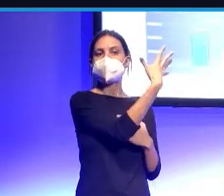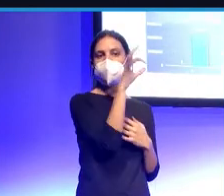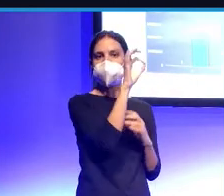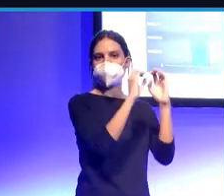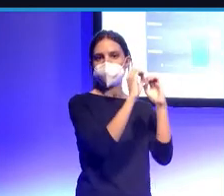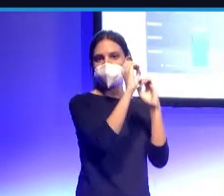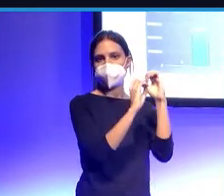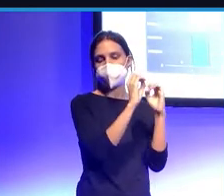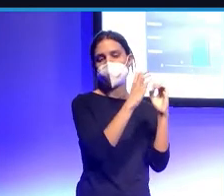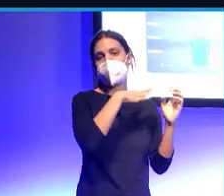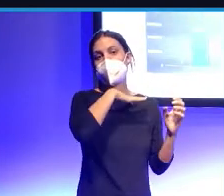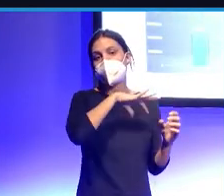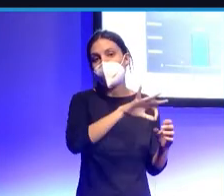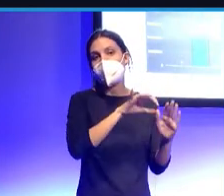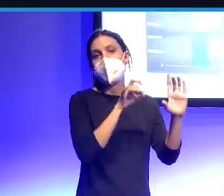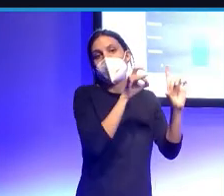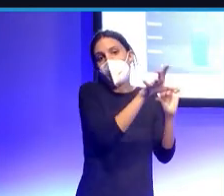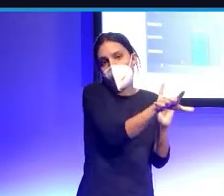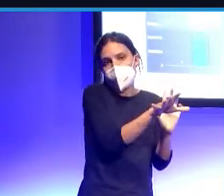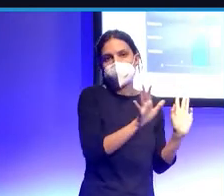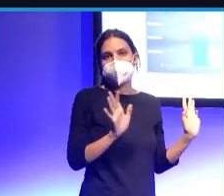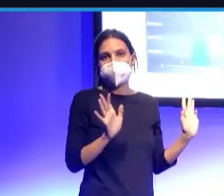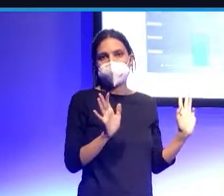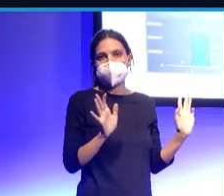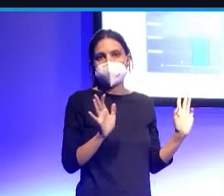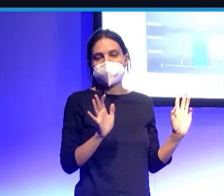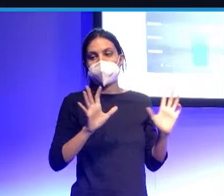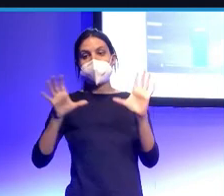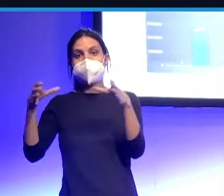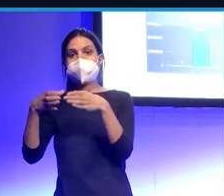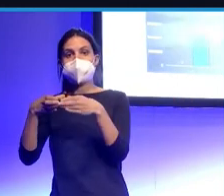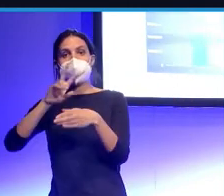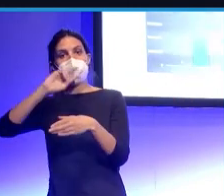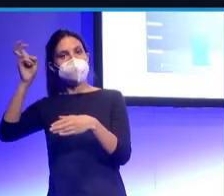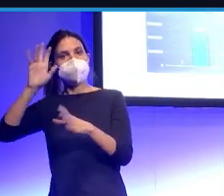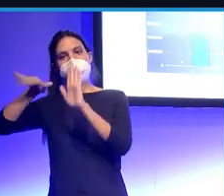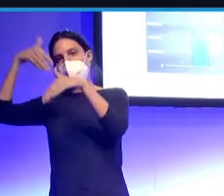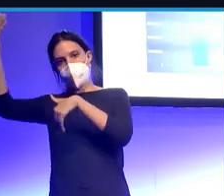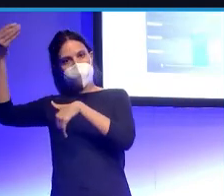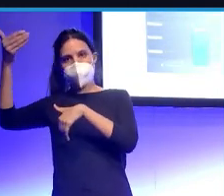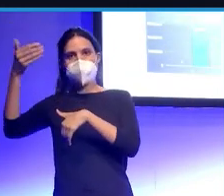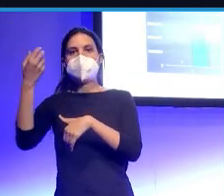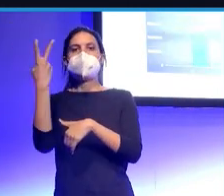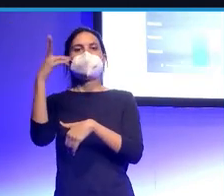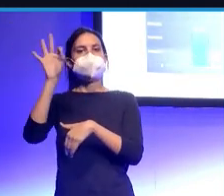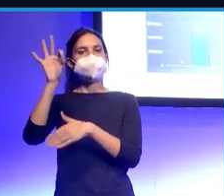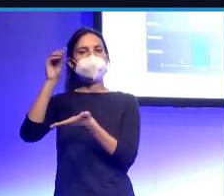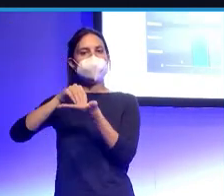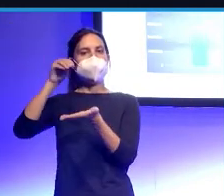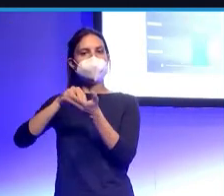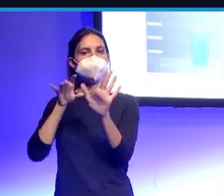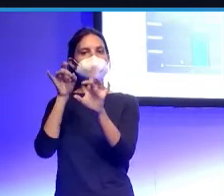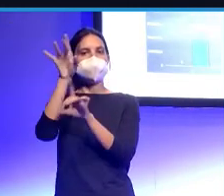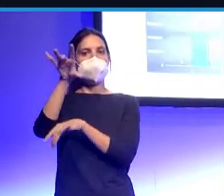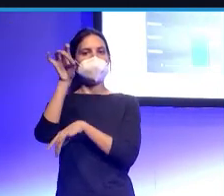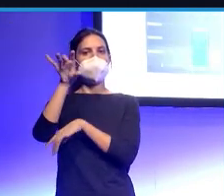de que sea gol, ¿de acuerdo? Y tenemos otro equipo, el de fuera de casa, que ha tirado 20 veces. Entonces, de